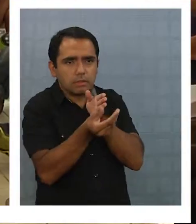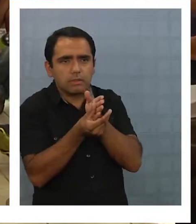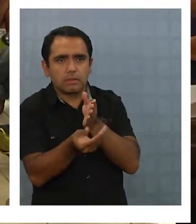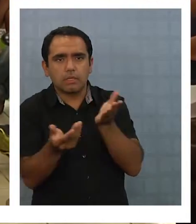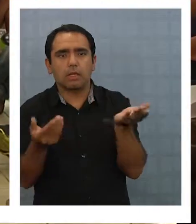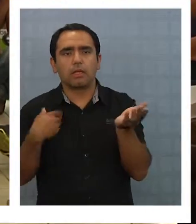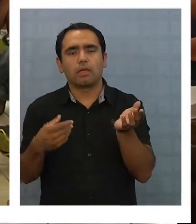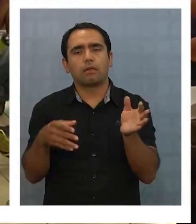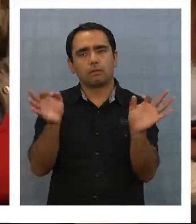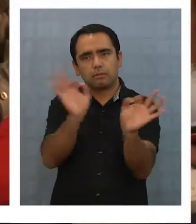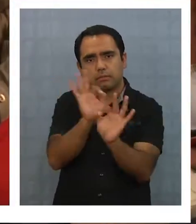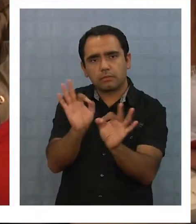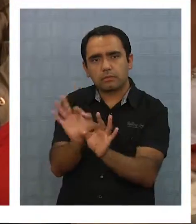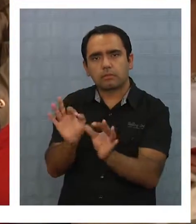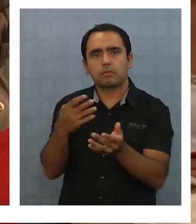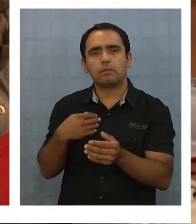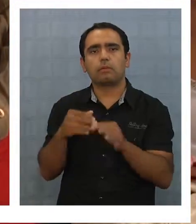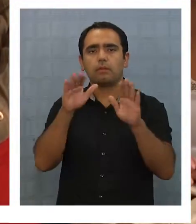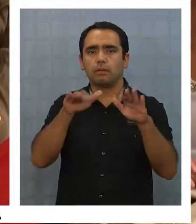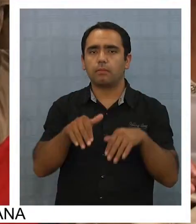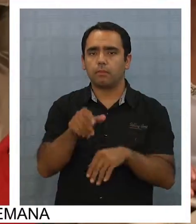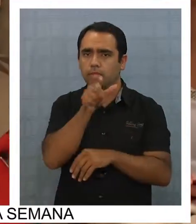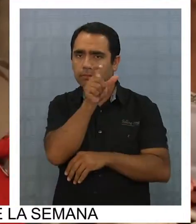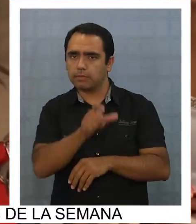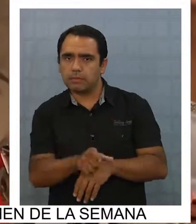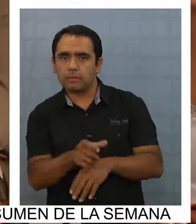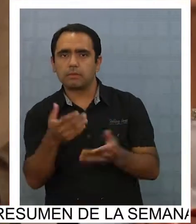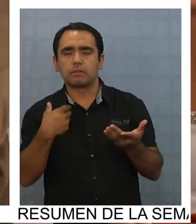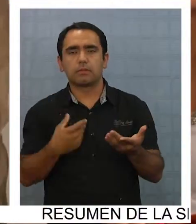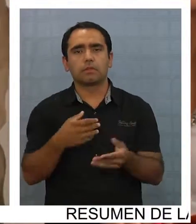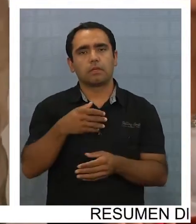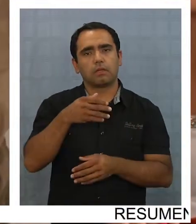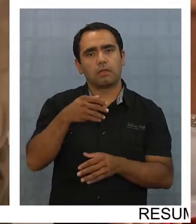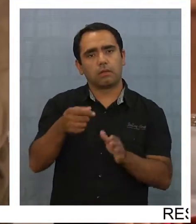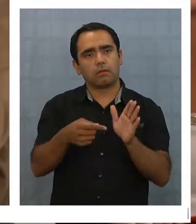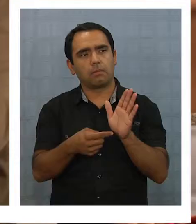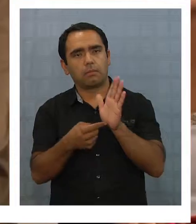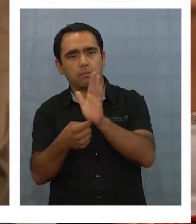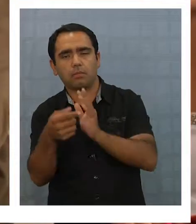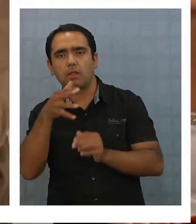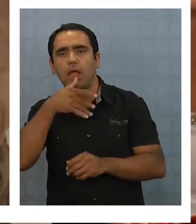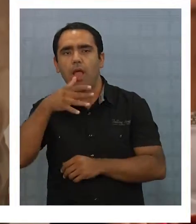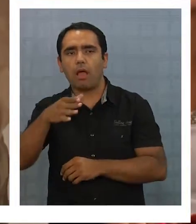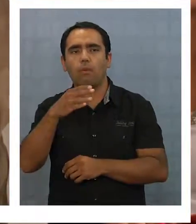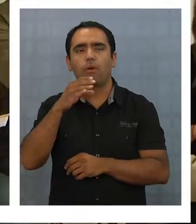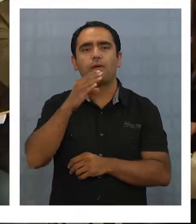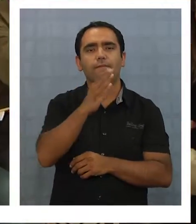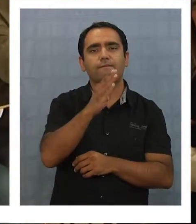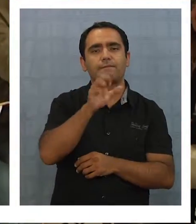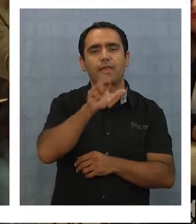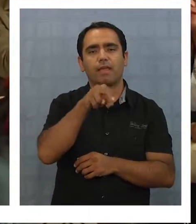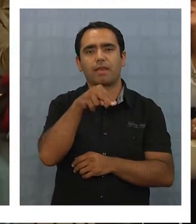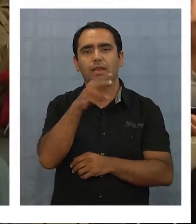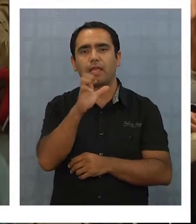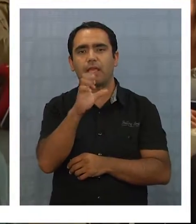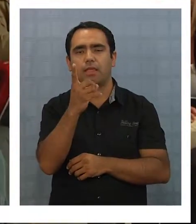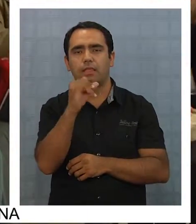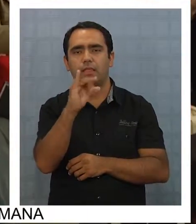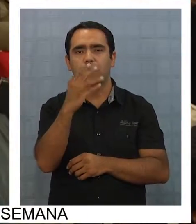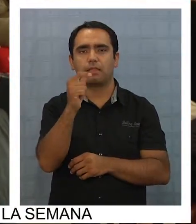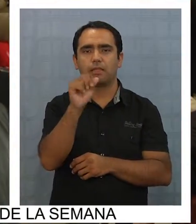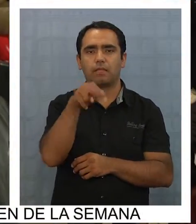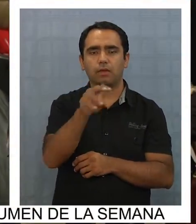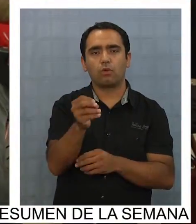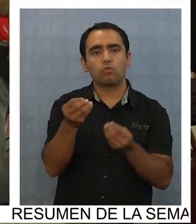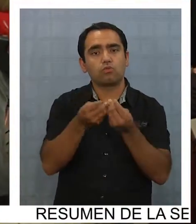les entregue en esta materia, tal como él pudo vender su proyecto de agua benedictino a Coca-Cola en varios millones de dólares en tan